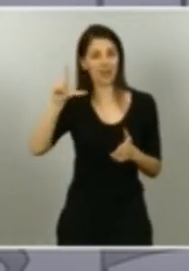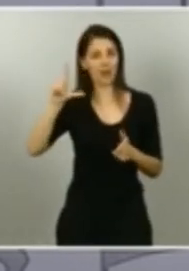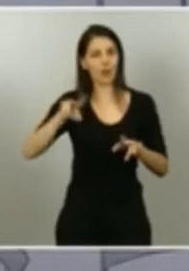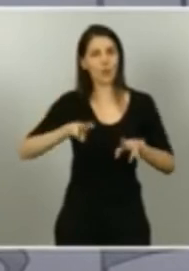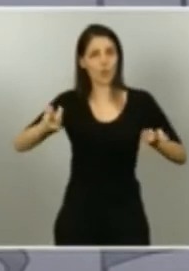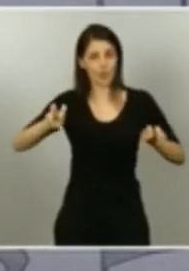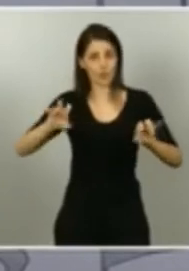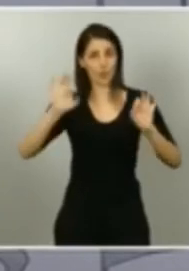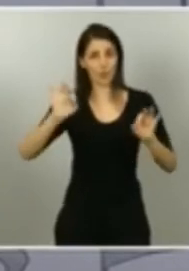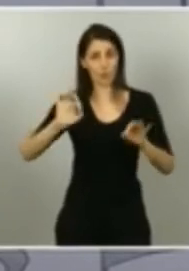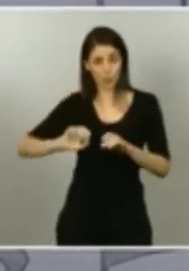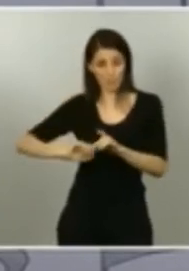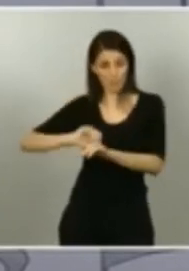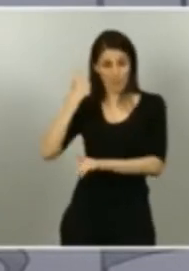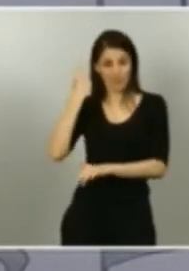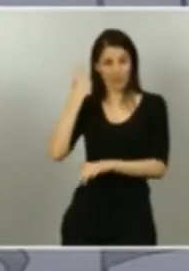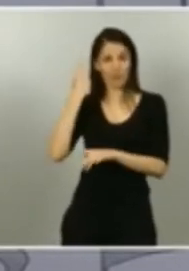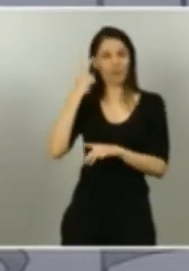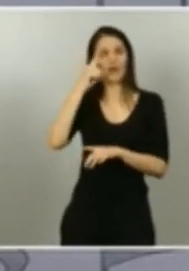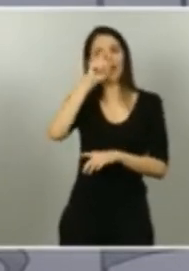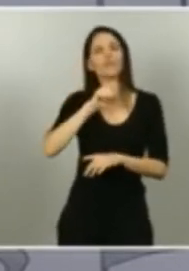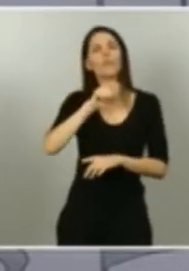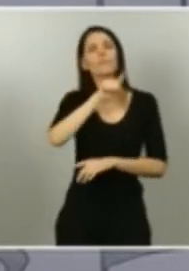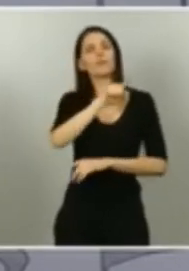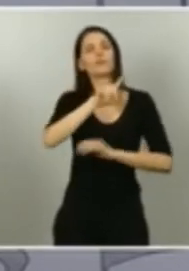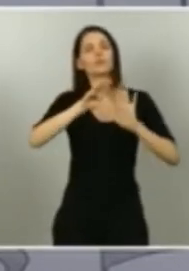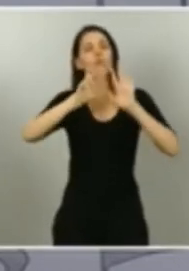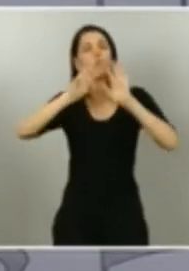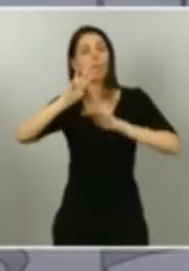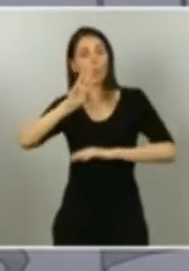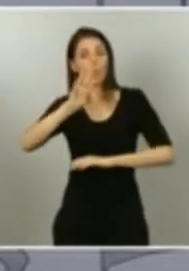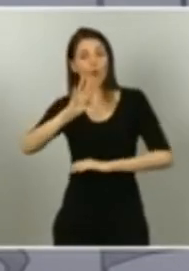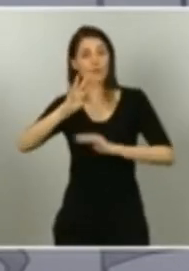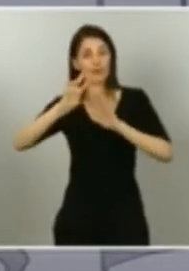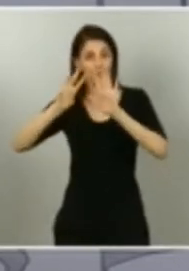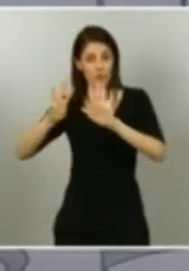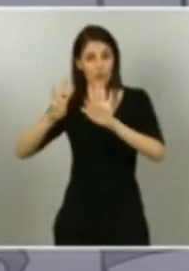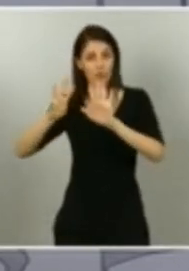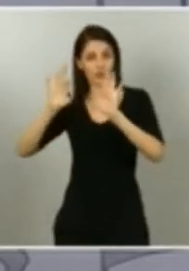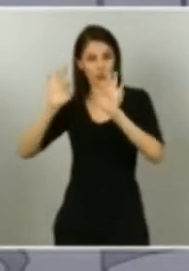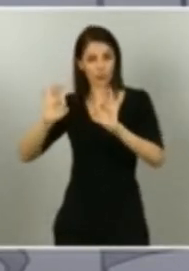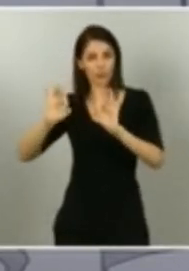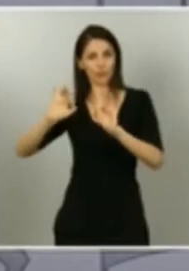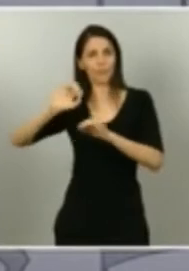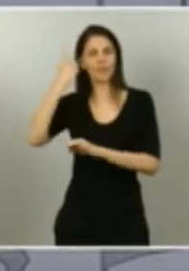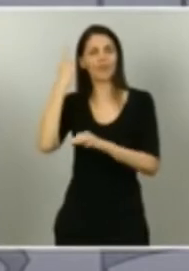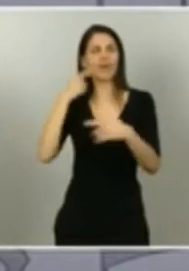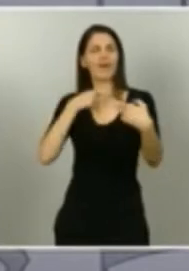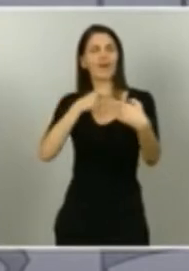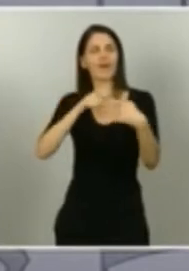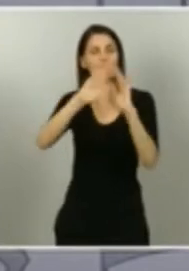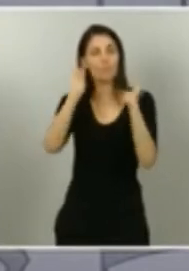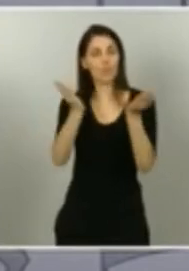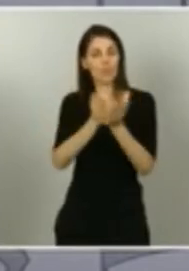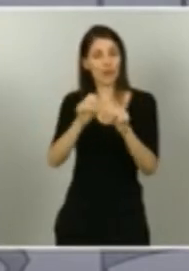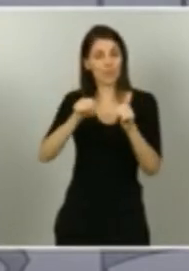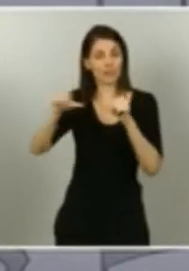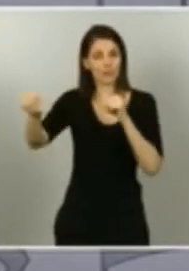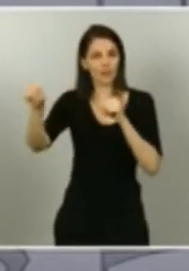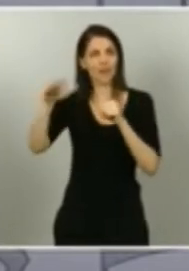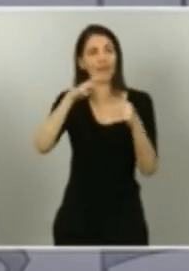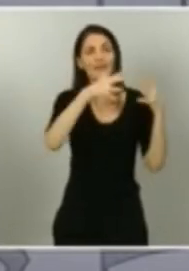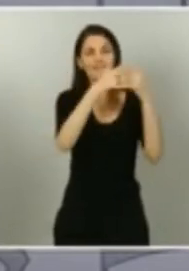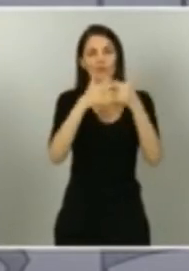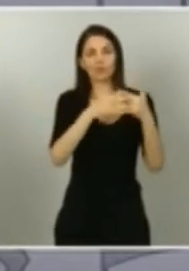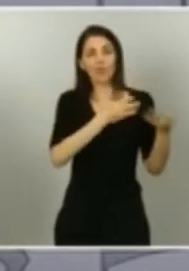tras la Segunda Guerra Mundial fue Estados Unidos quien ayudó a la reconstrucción de Europa y 72 años después Europa